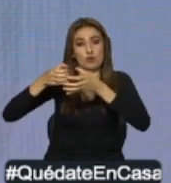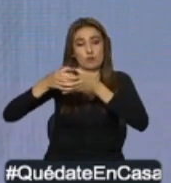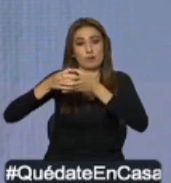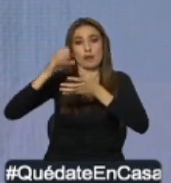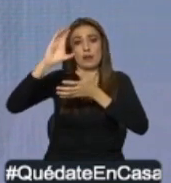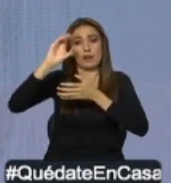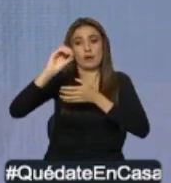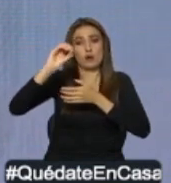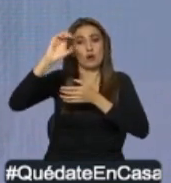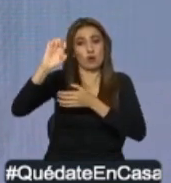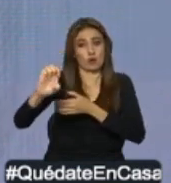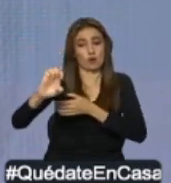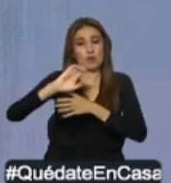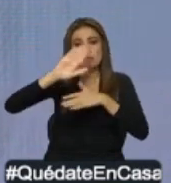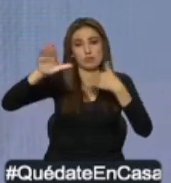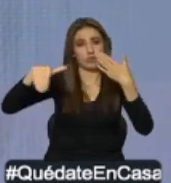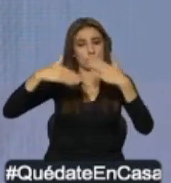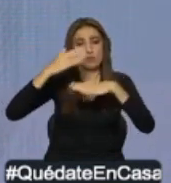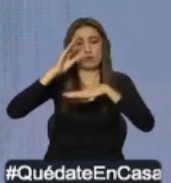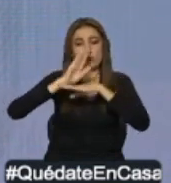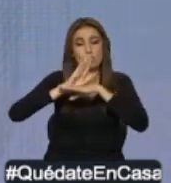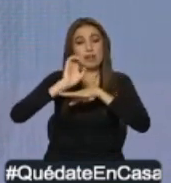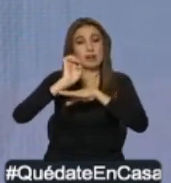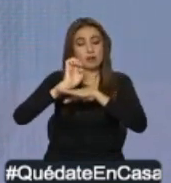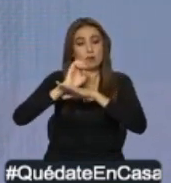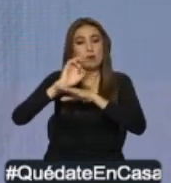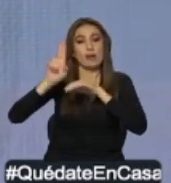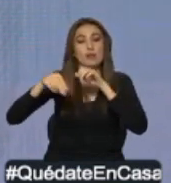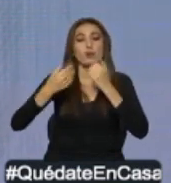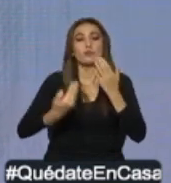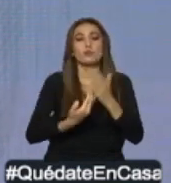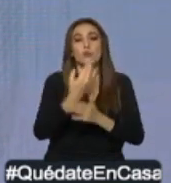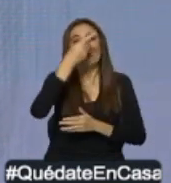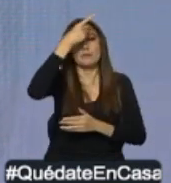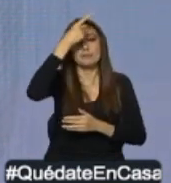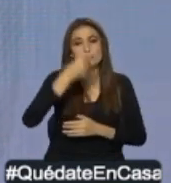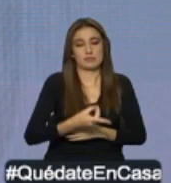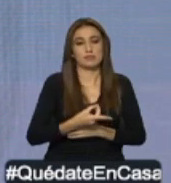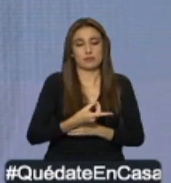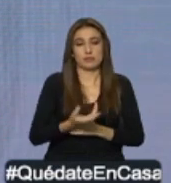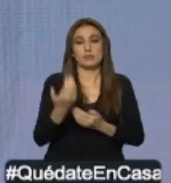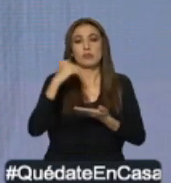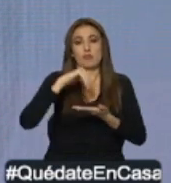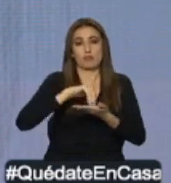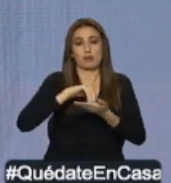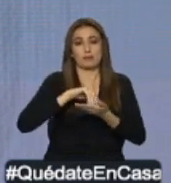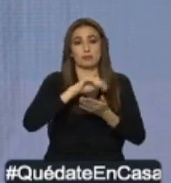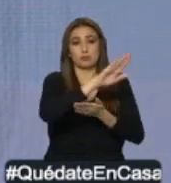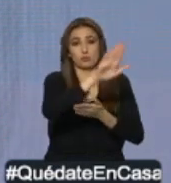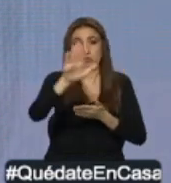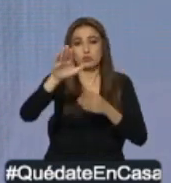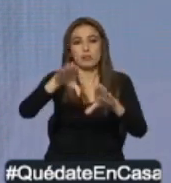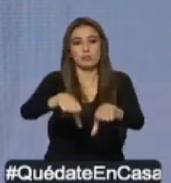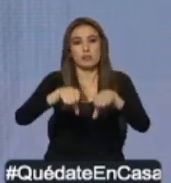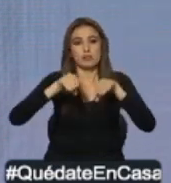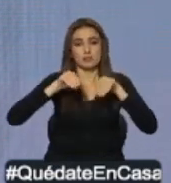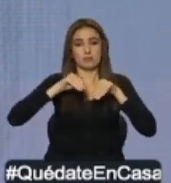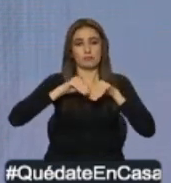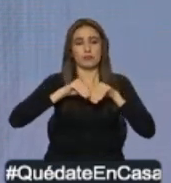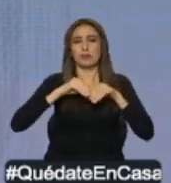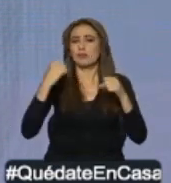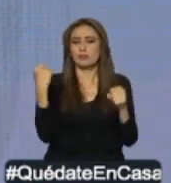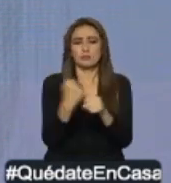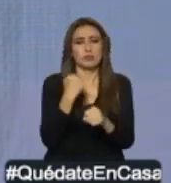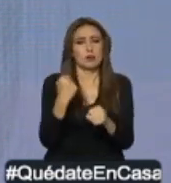Emergencias, COE, a nivel nacional, tomó nuevas decisiones que deben ser observadas por la ciudadanía. Esta es una